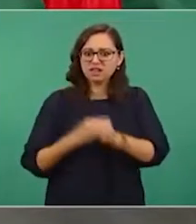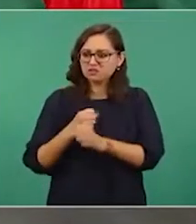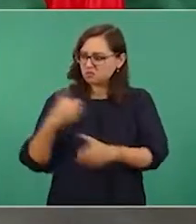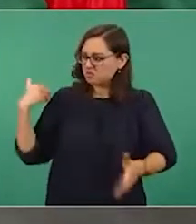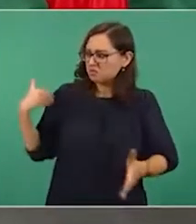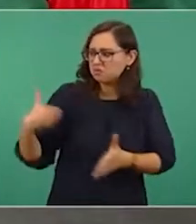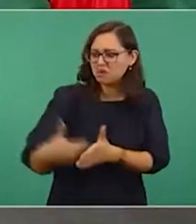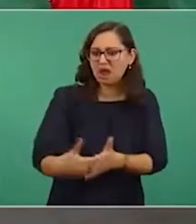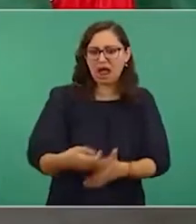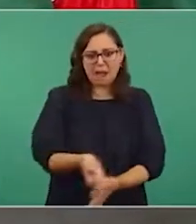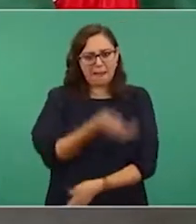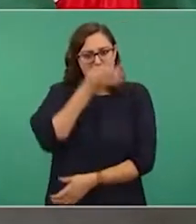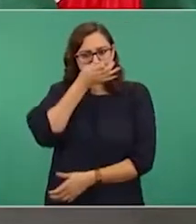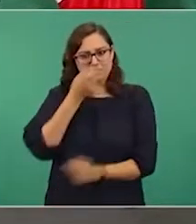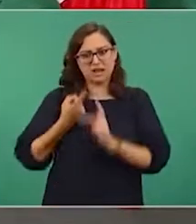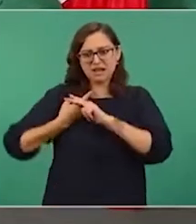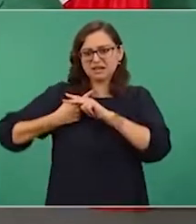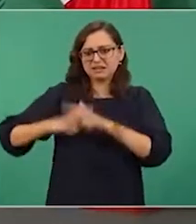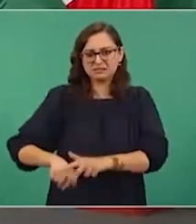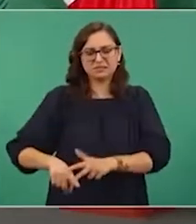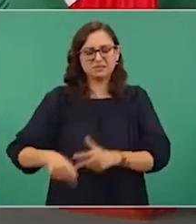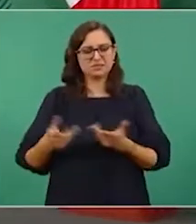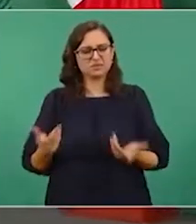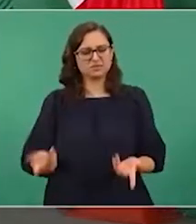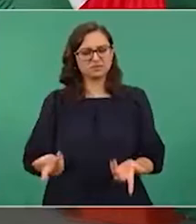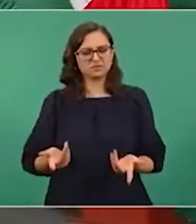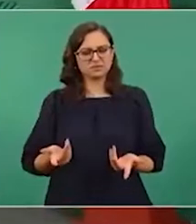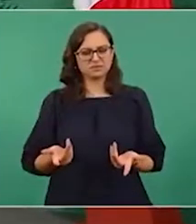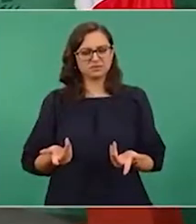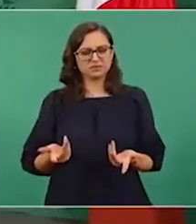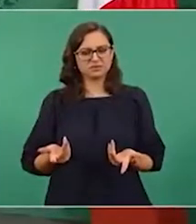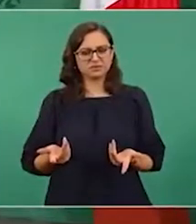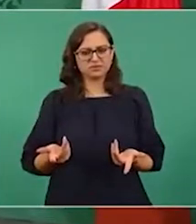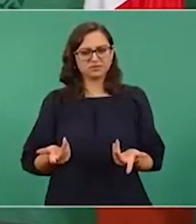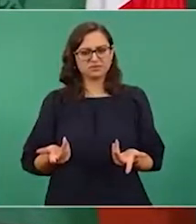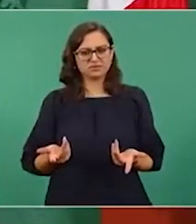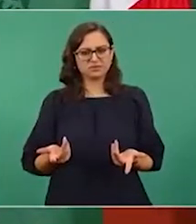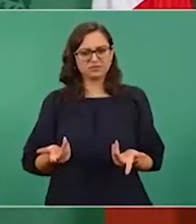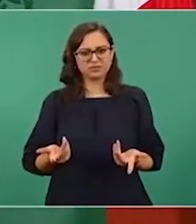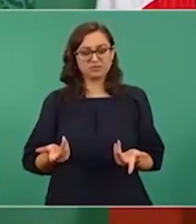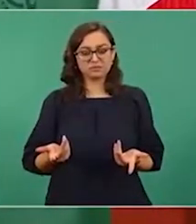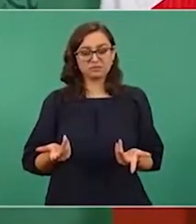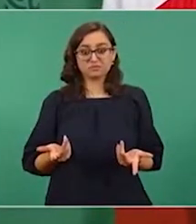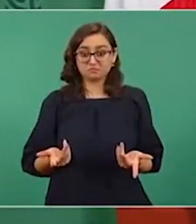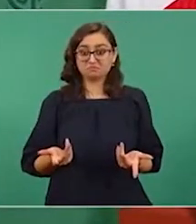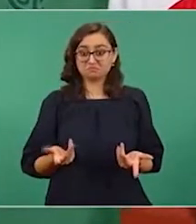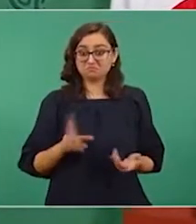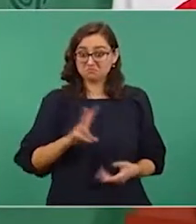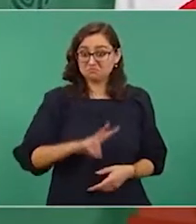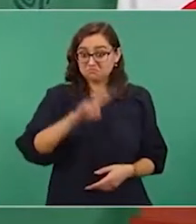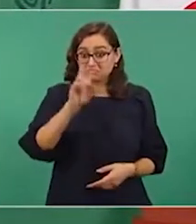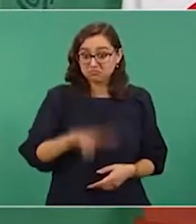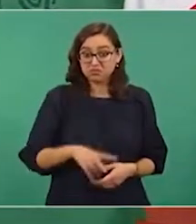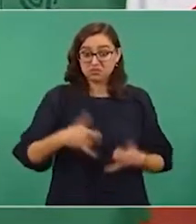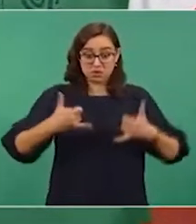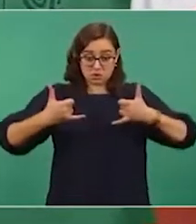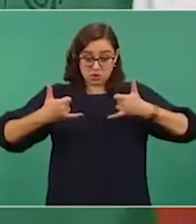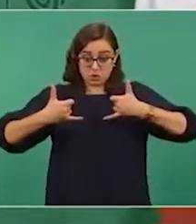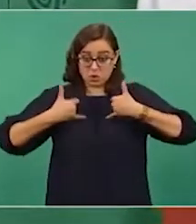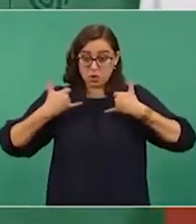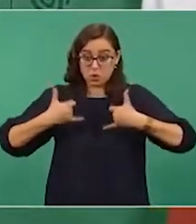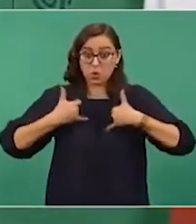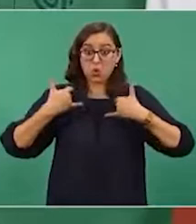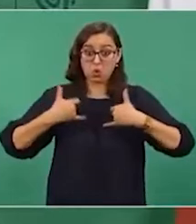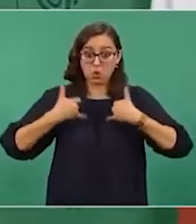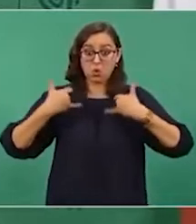reclutados, por eso hablo de